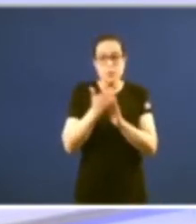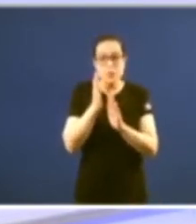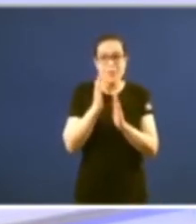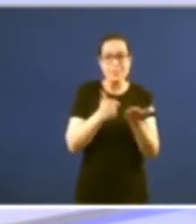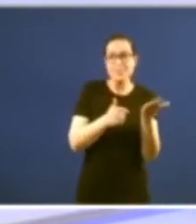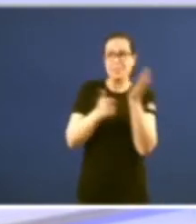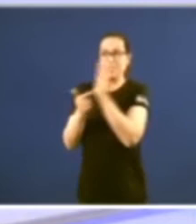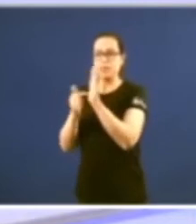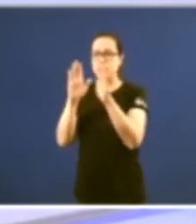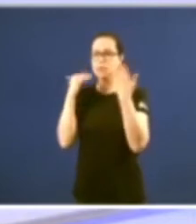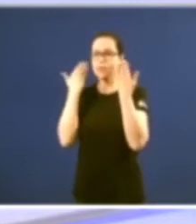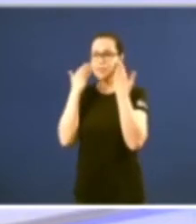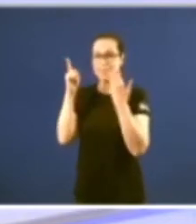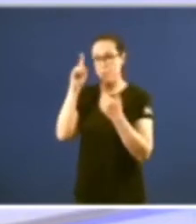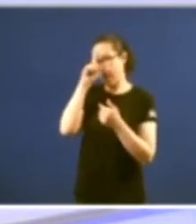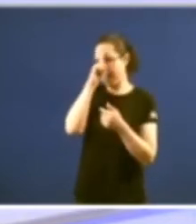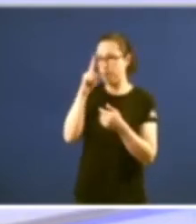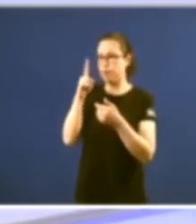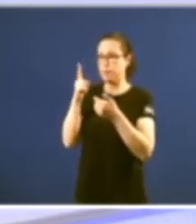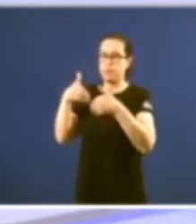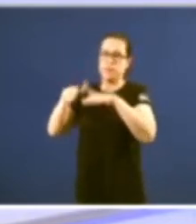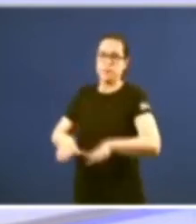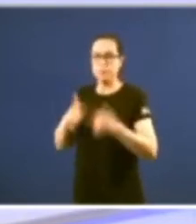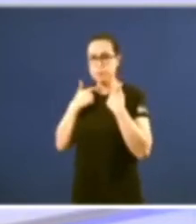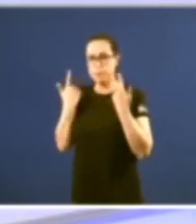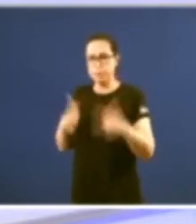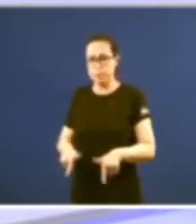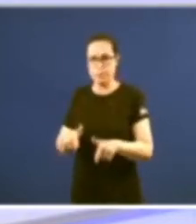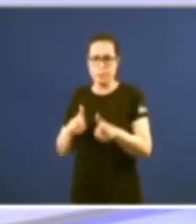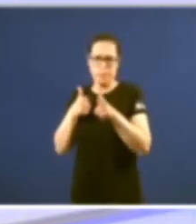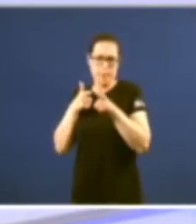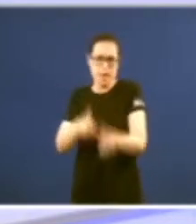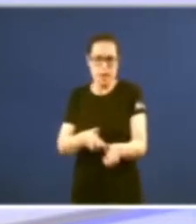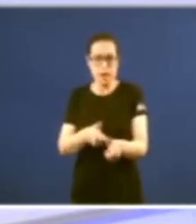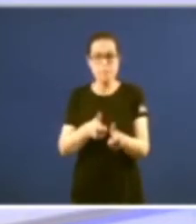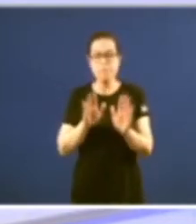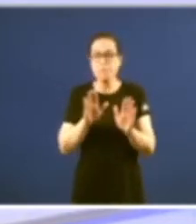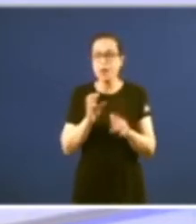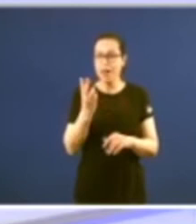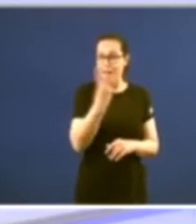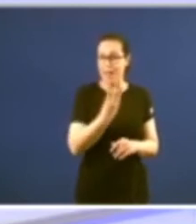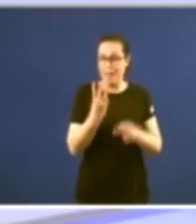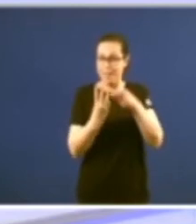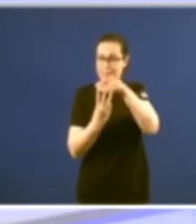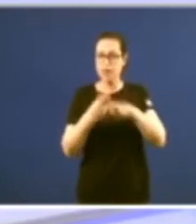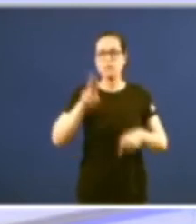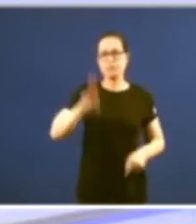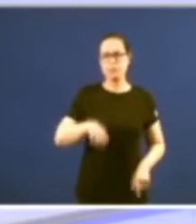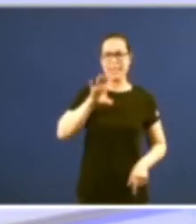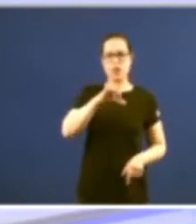polo alzamento militar foi clave para que Galicia formase parte das tres nacionalidades históricas con Catalunya e Euskadi